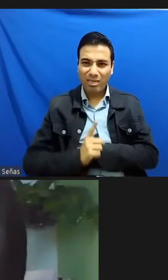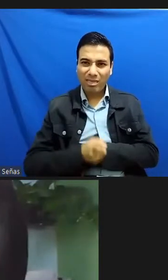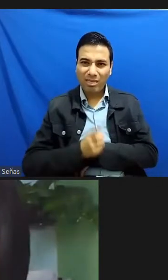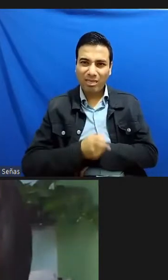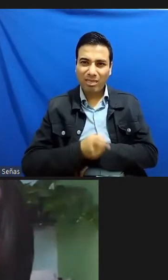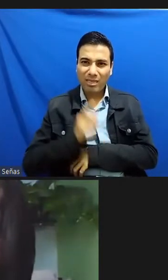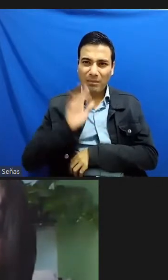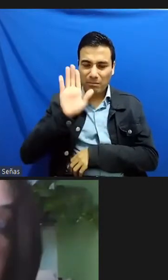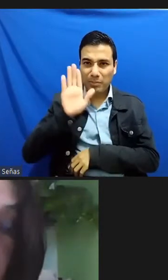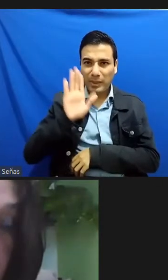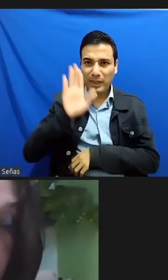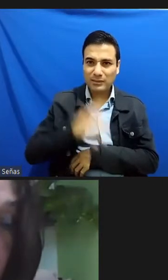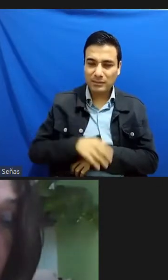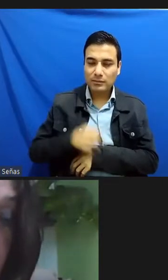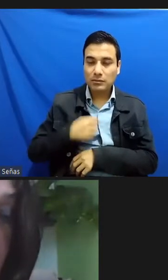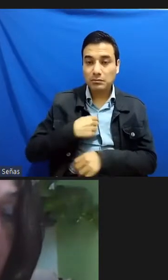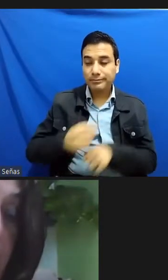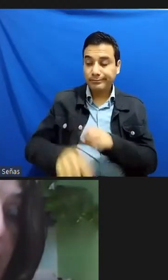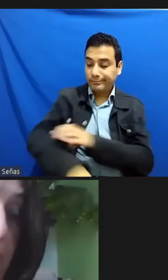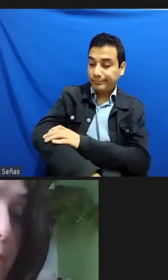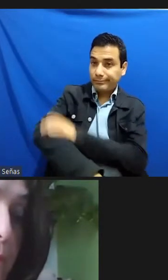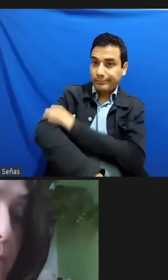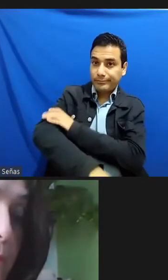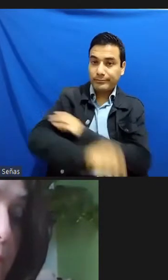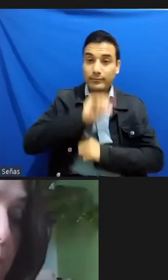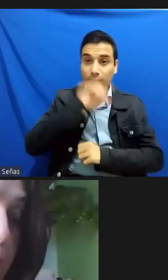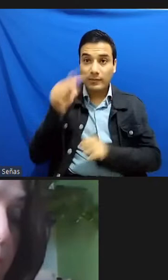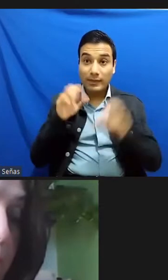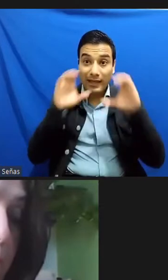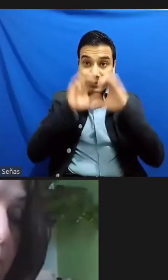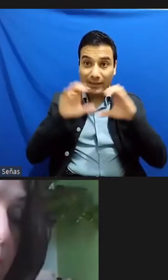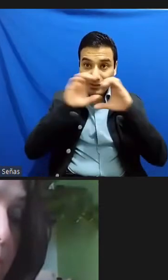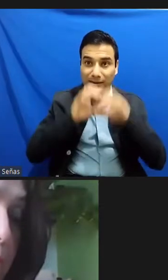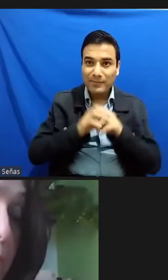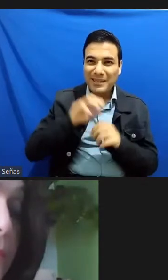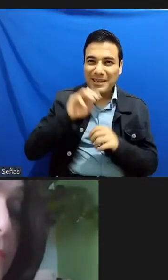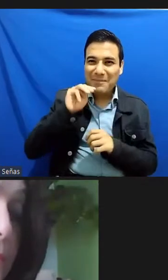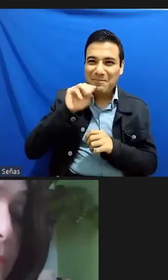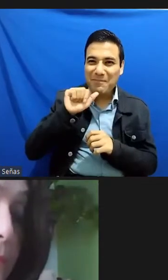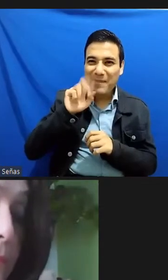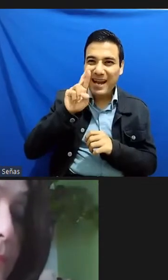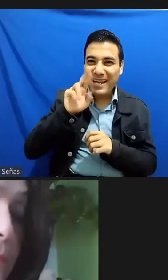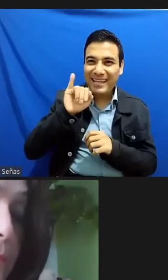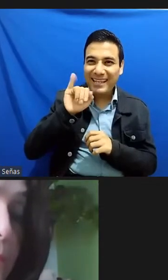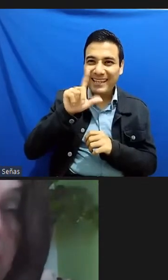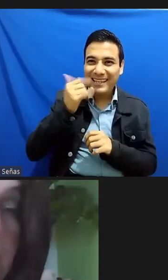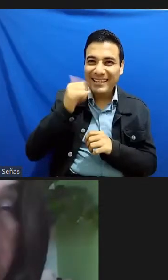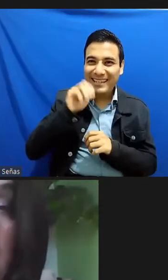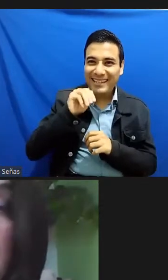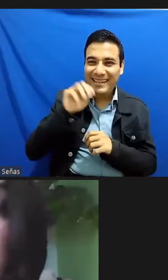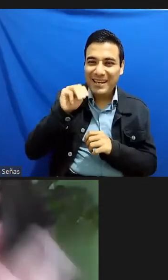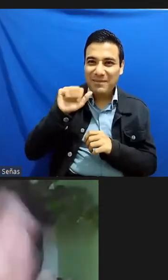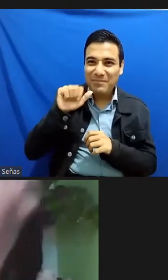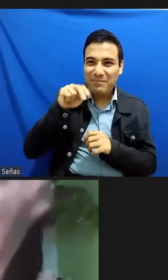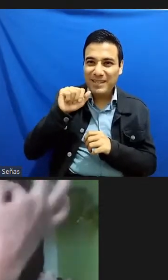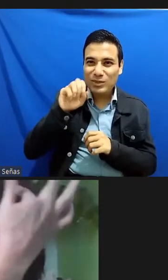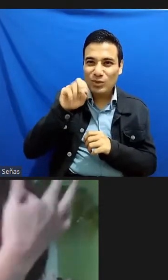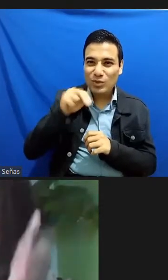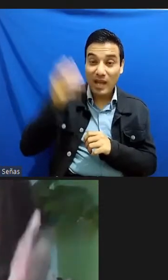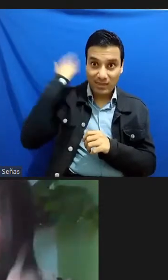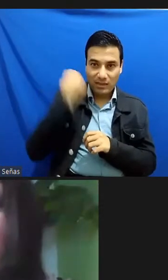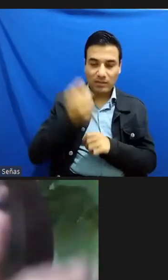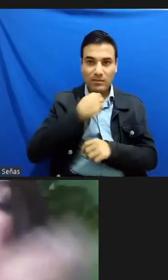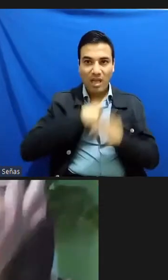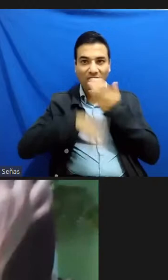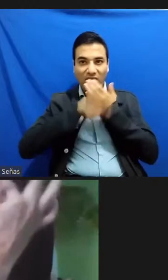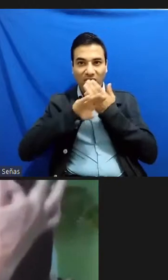logré asustar al cantante Marilyn Manson que se había dedicado a asustarnos durante décadas entonces